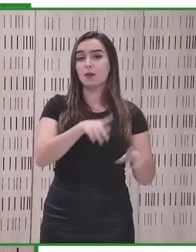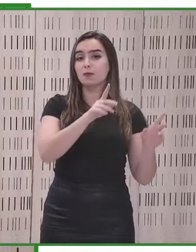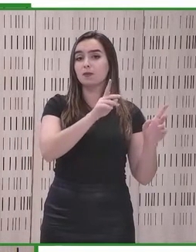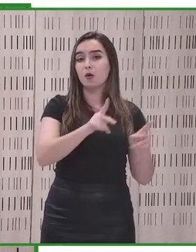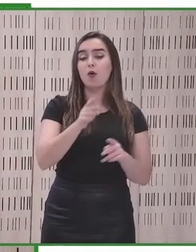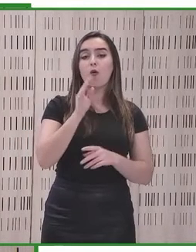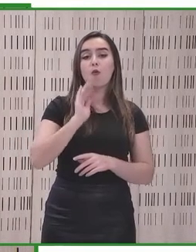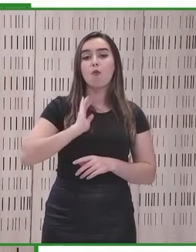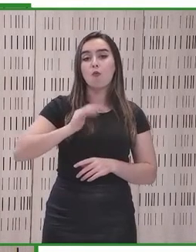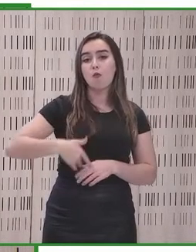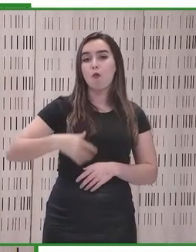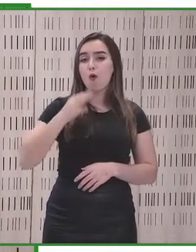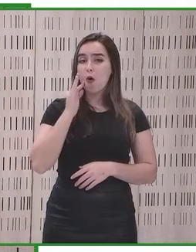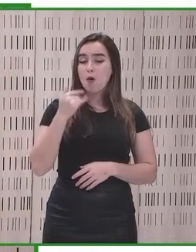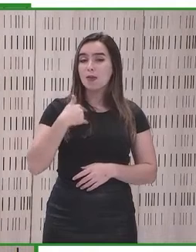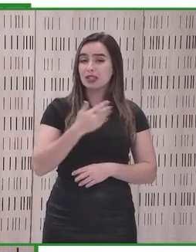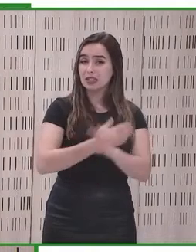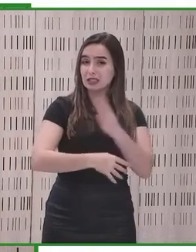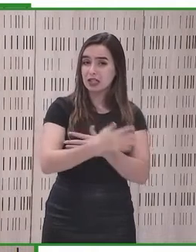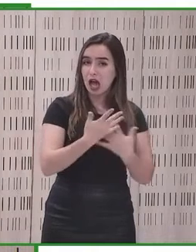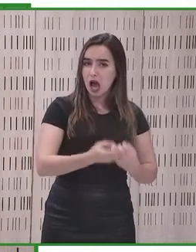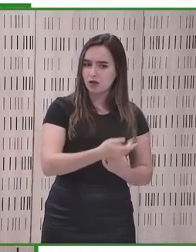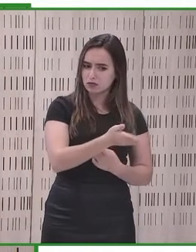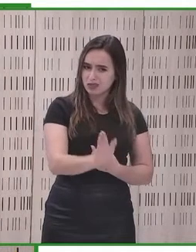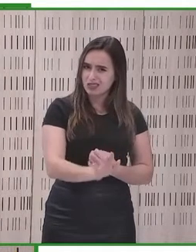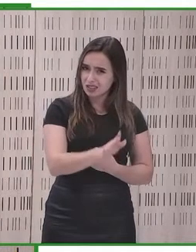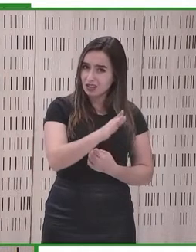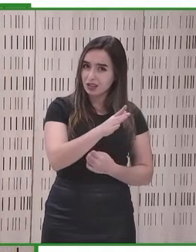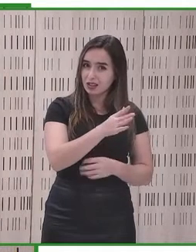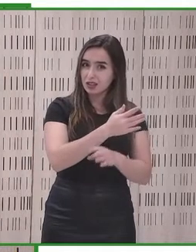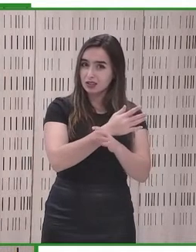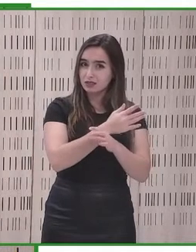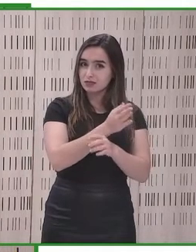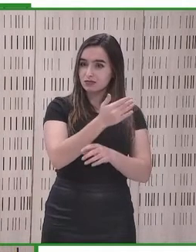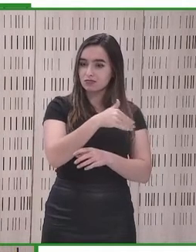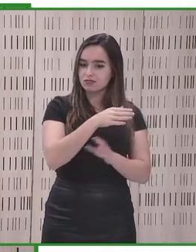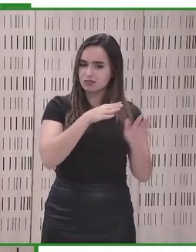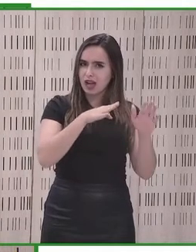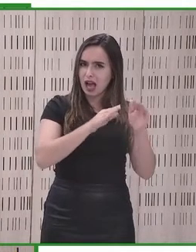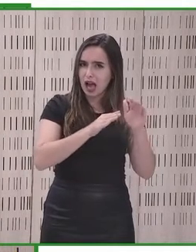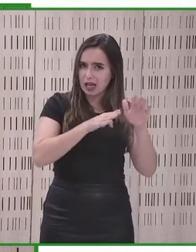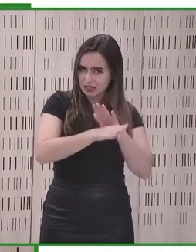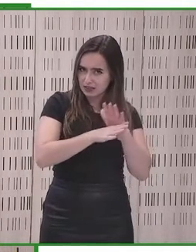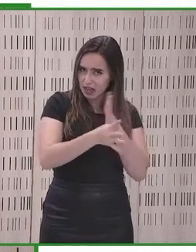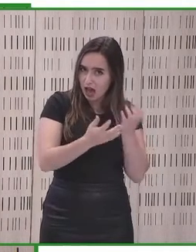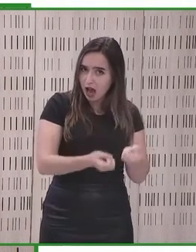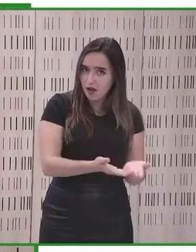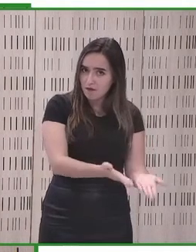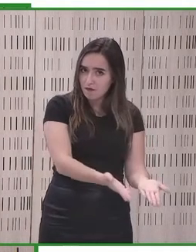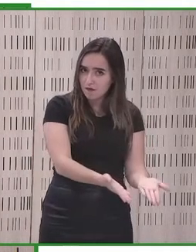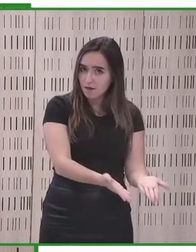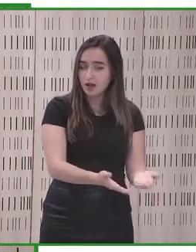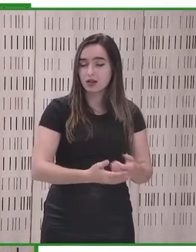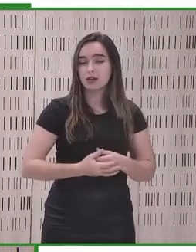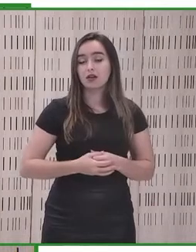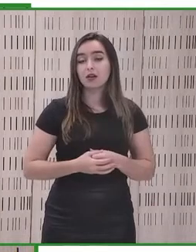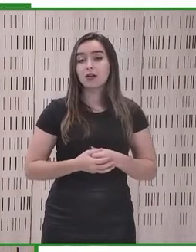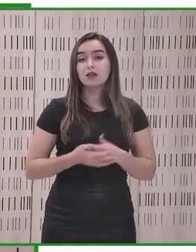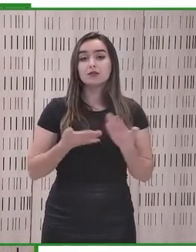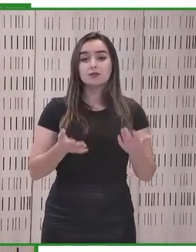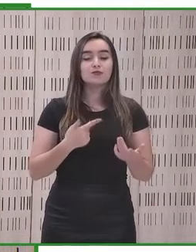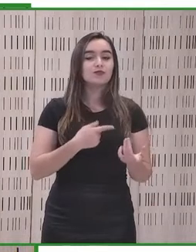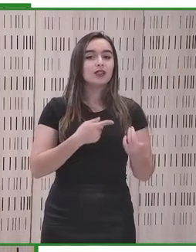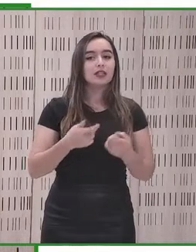¿Tiene la accesibilidad presente esta diversidad humana? Por eso necesitamos que la Unión